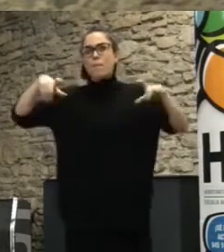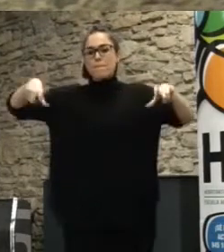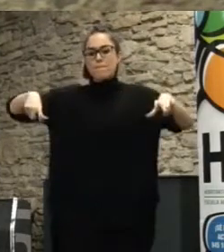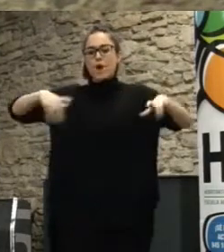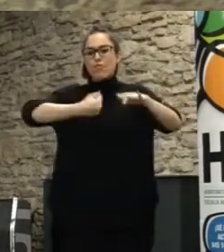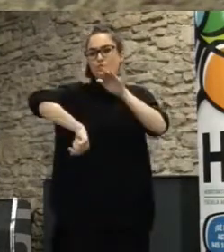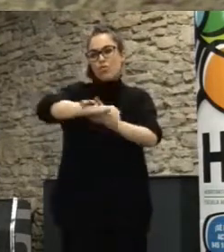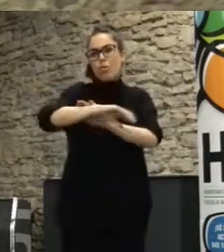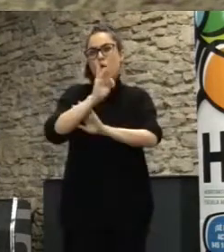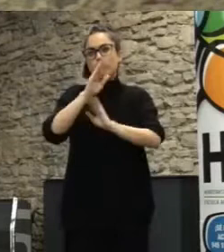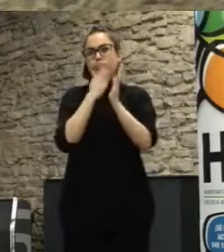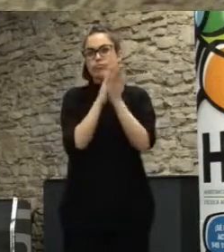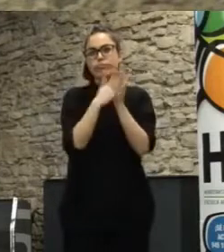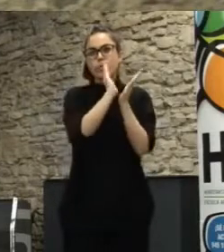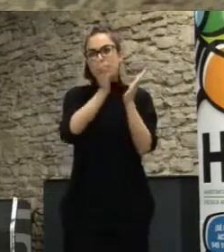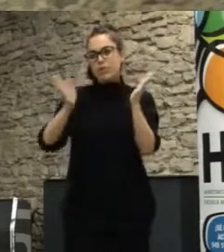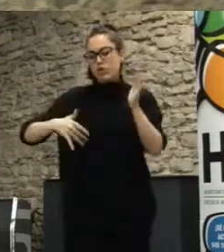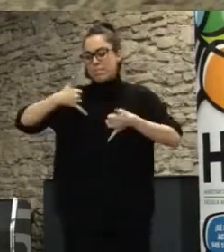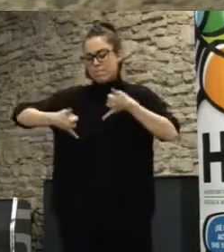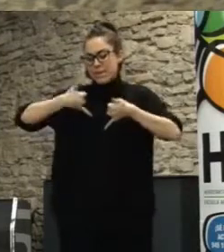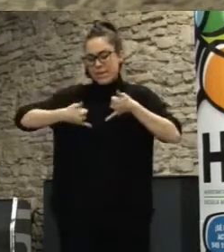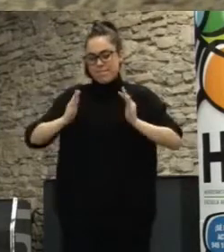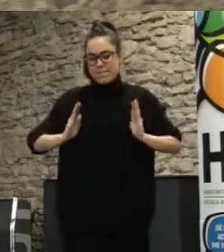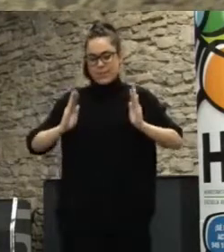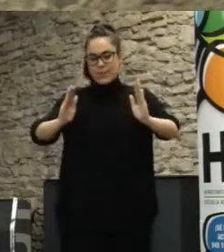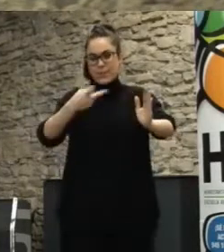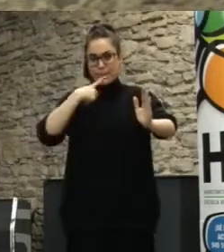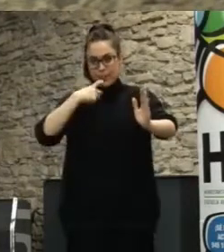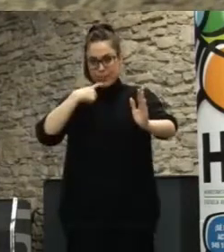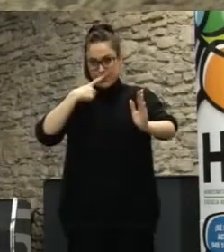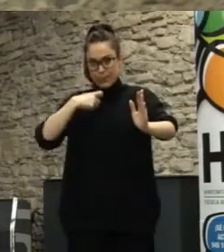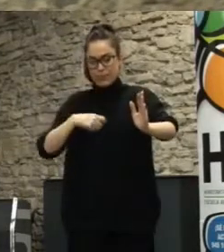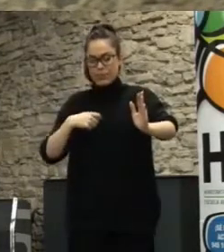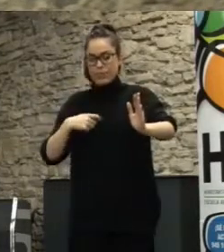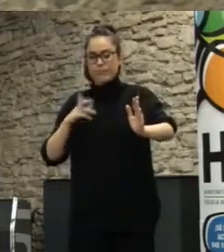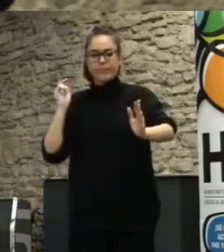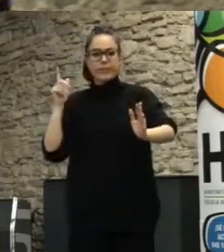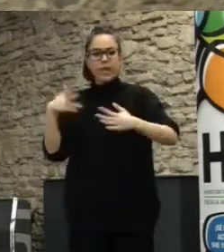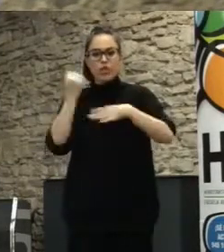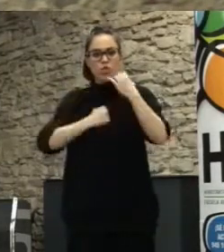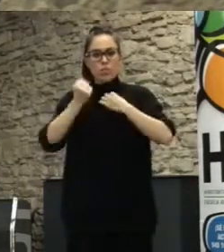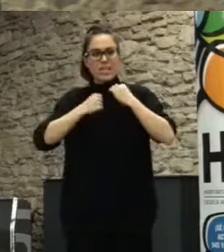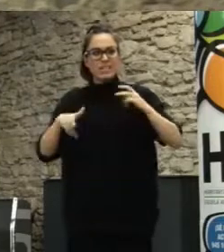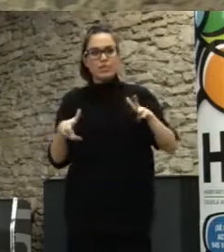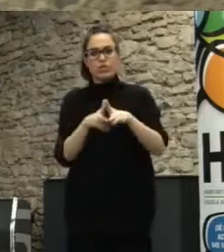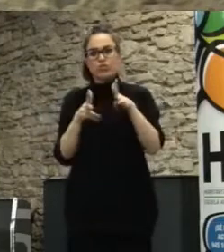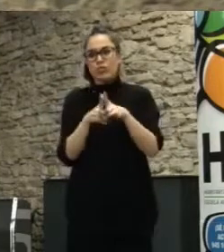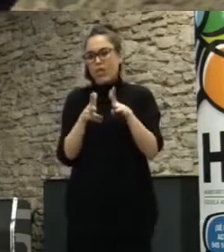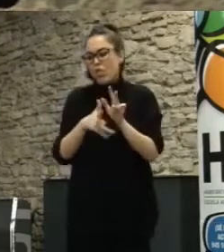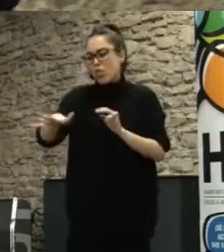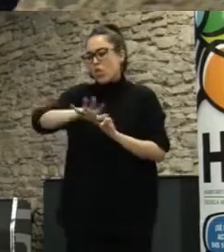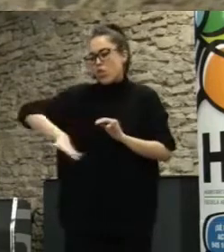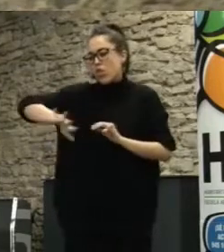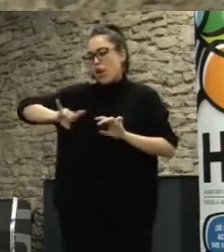bibliotecas son carriles bici son inversiones en economía social incisiones de espacios